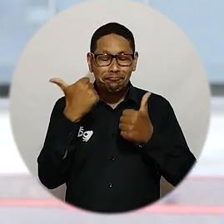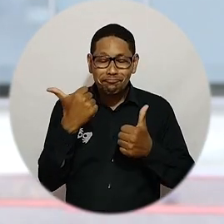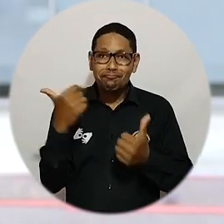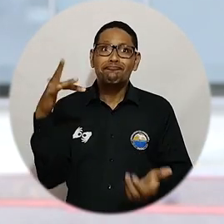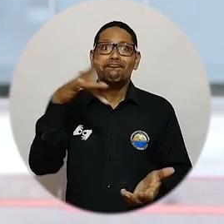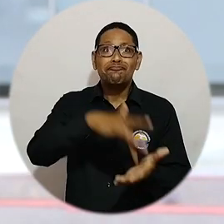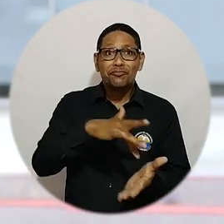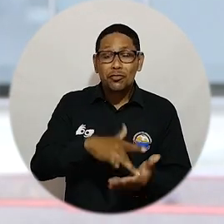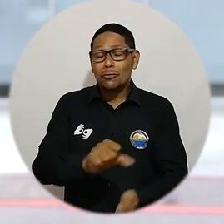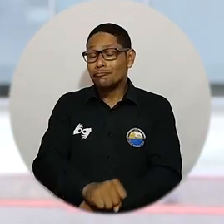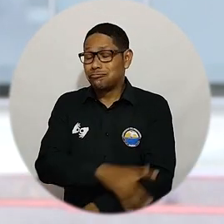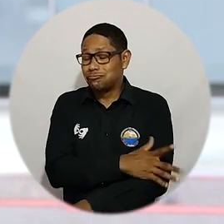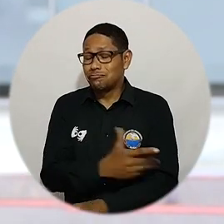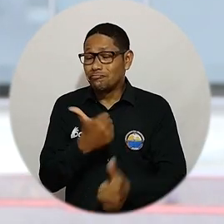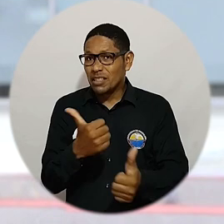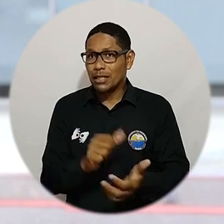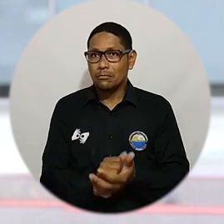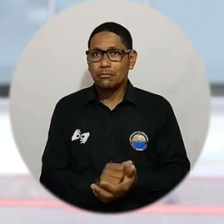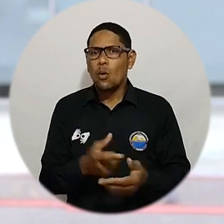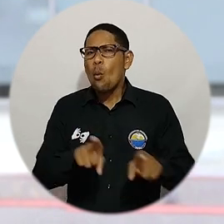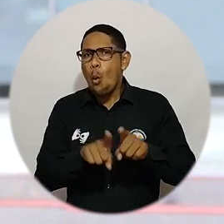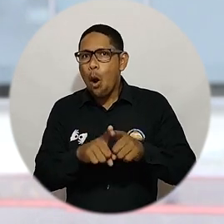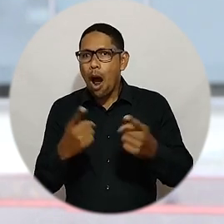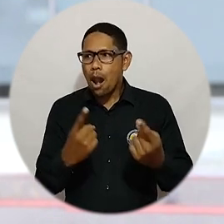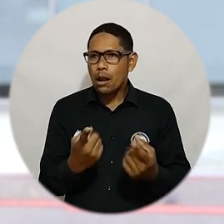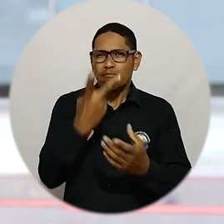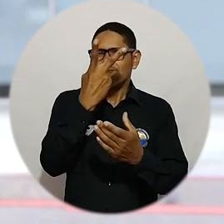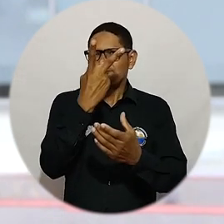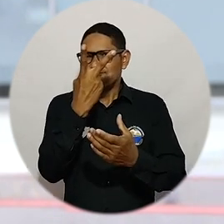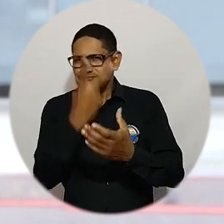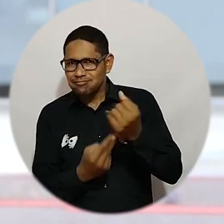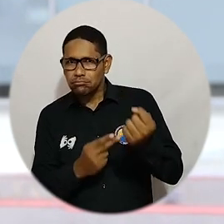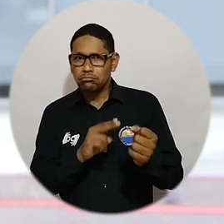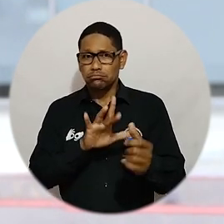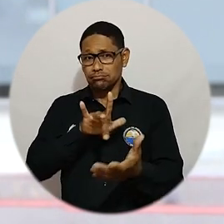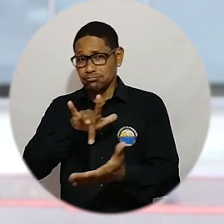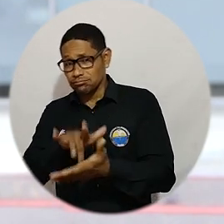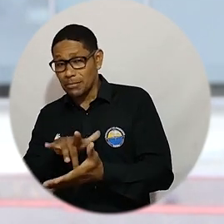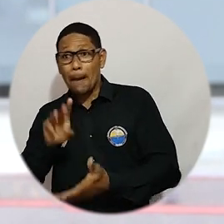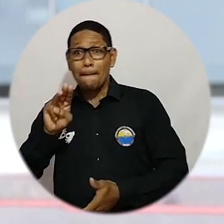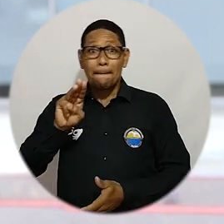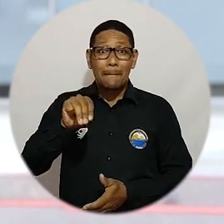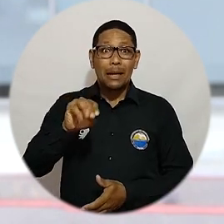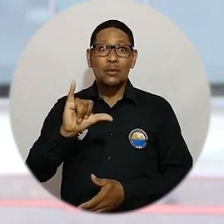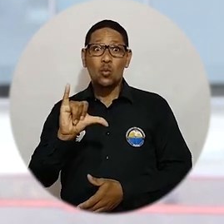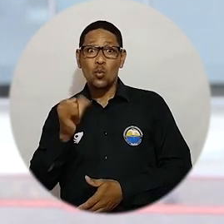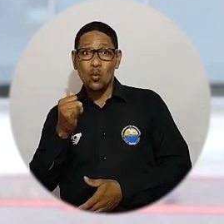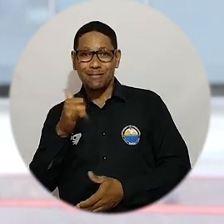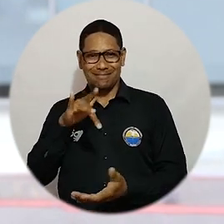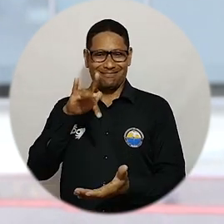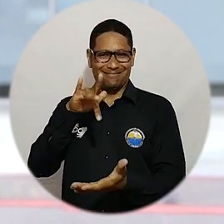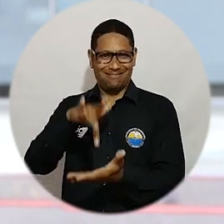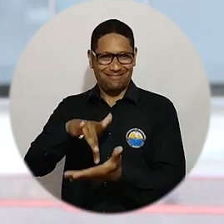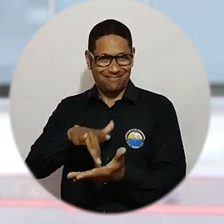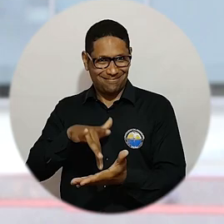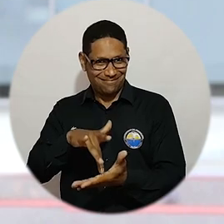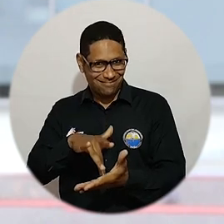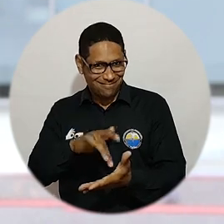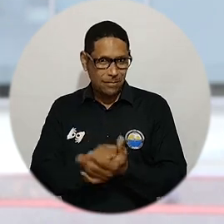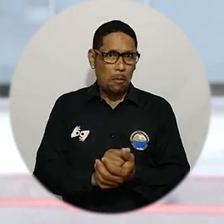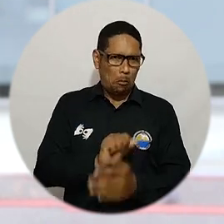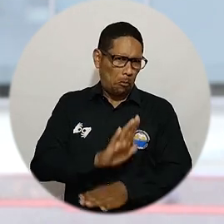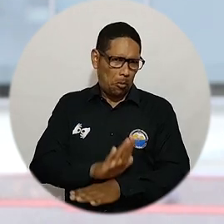pasada regresamos. Tenemos algo así como alternancia, martes y jueves lo hacemos